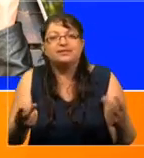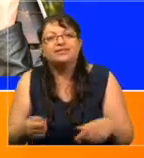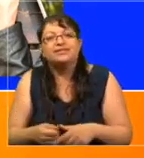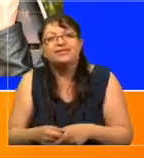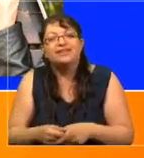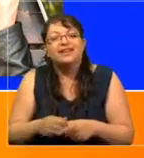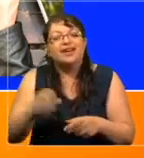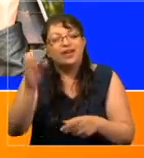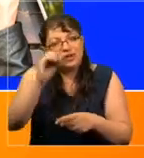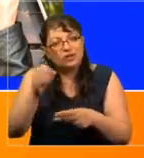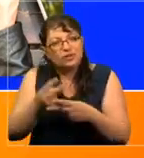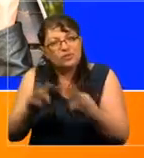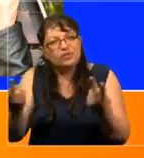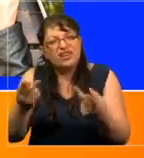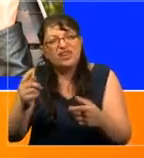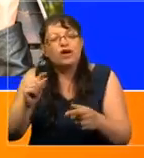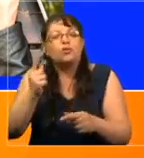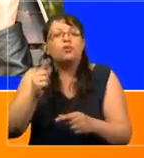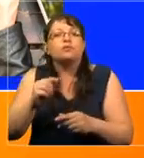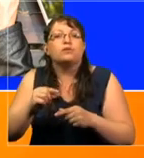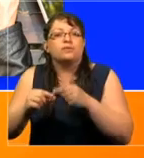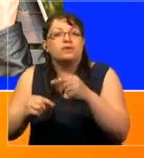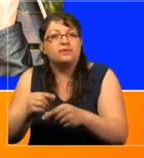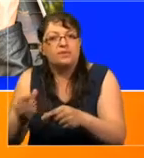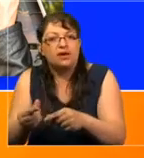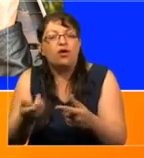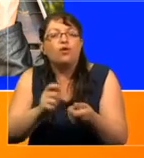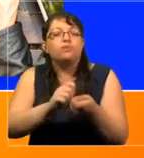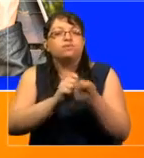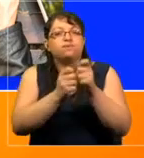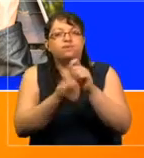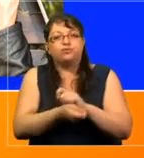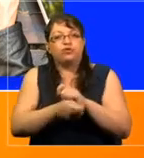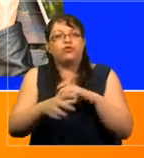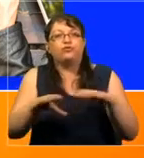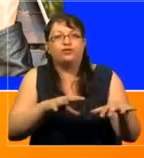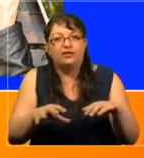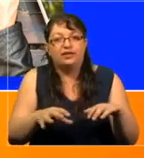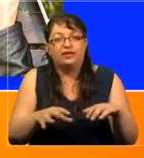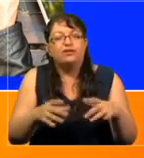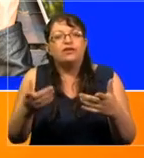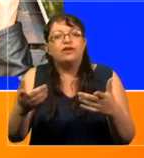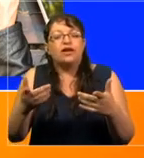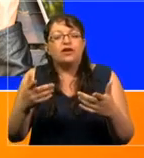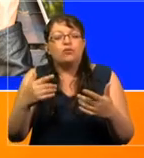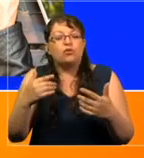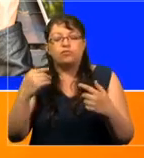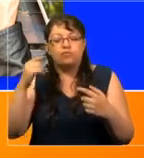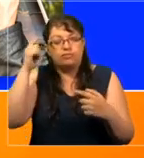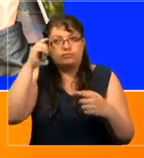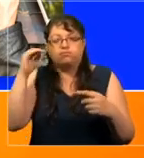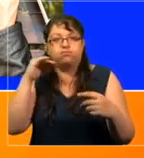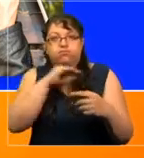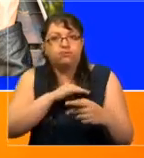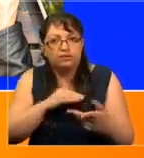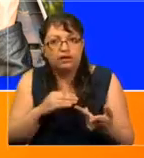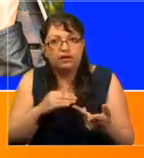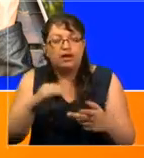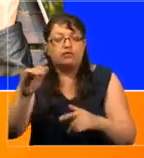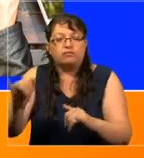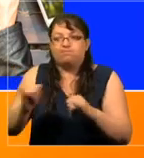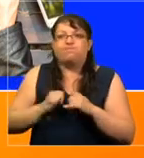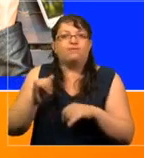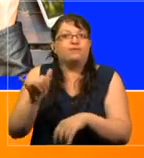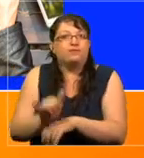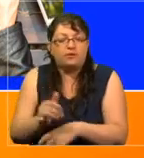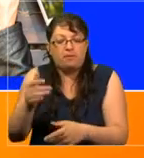paso en la evolución del activismo. Es impulsiva, es a veces mal informada